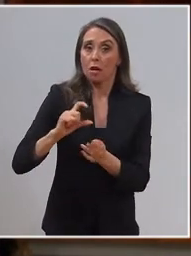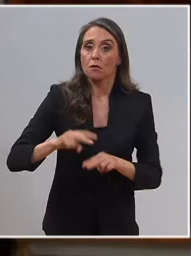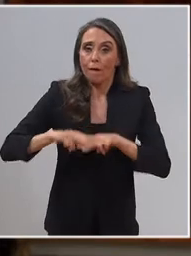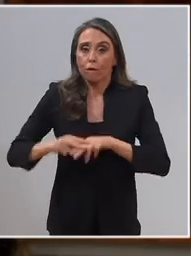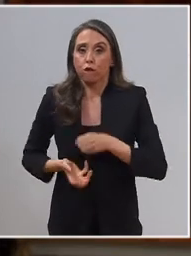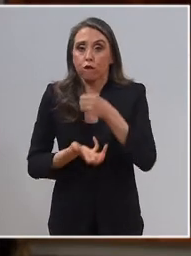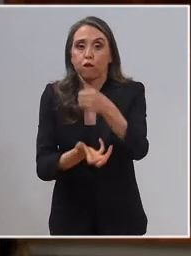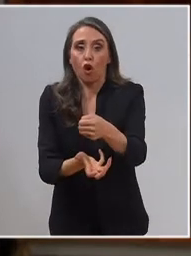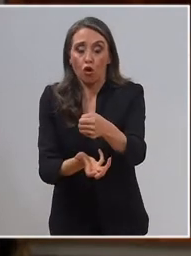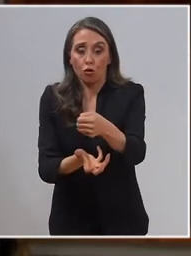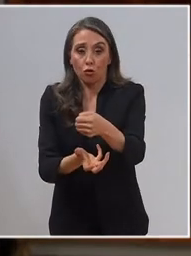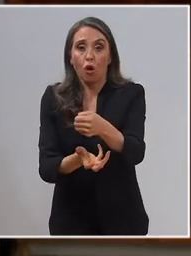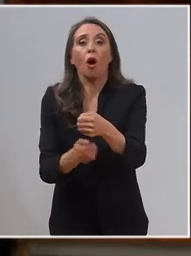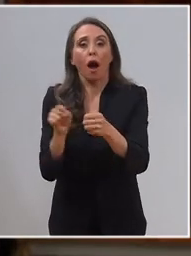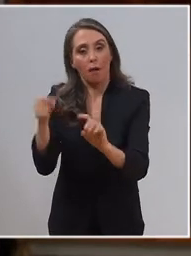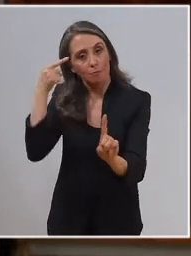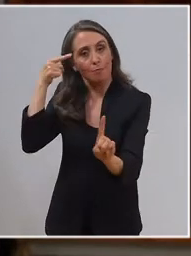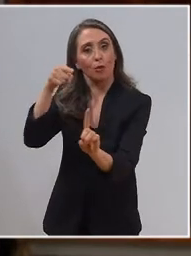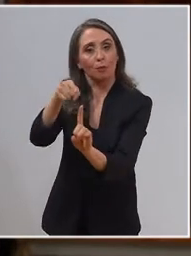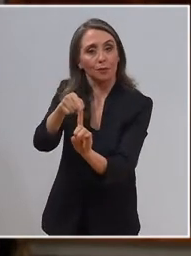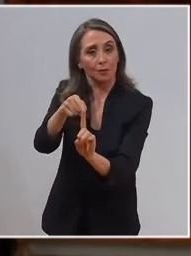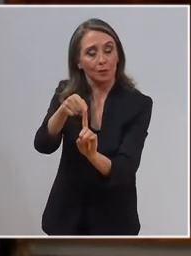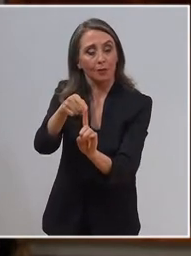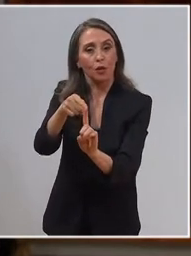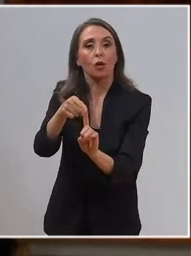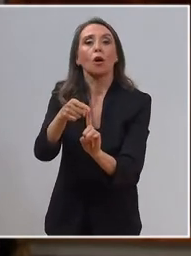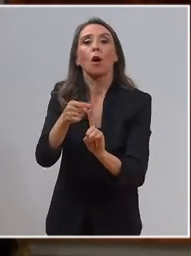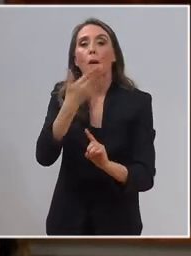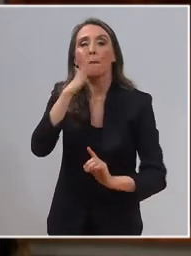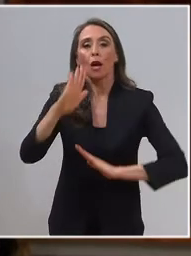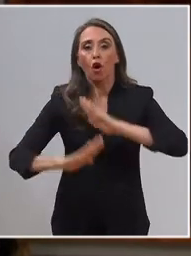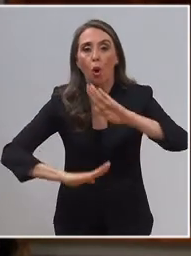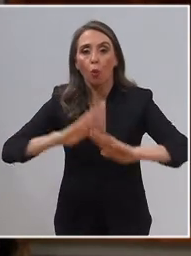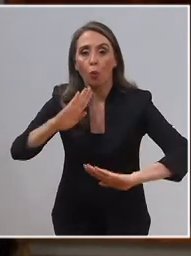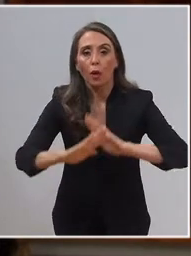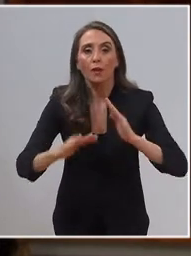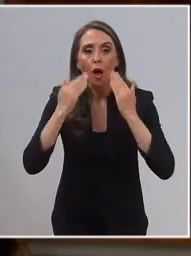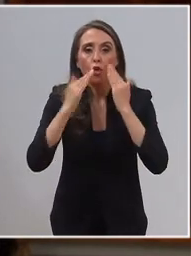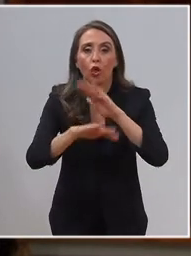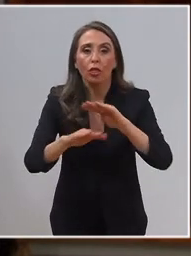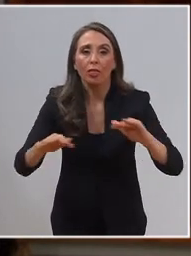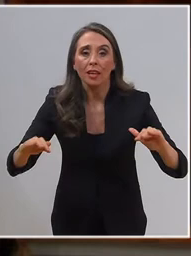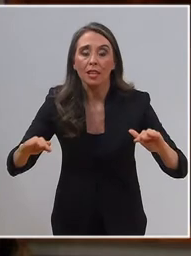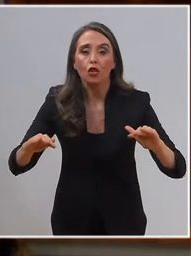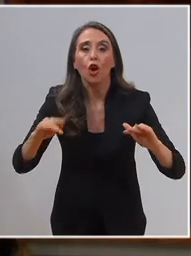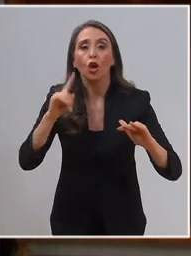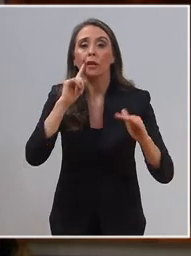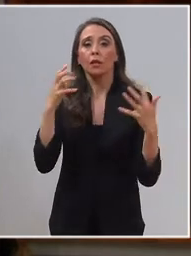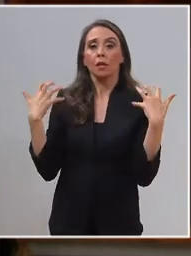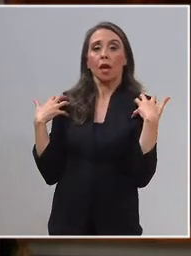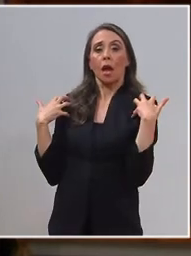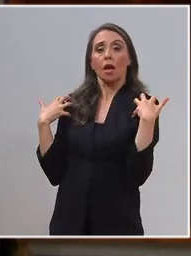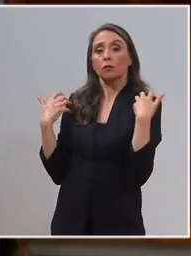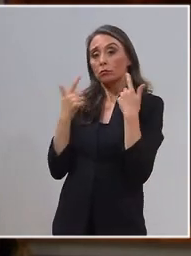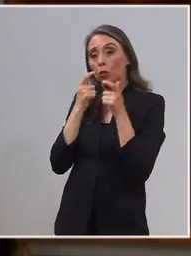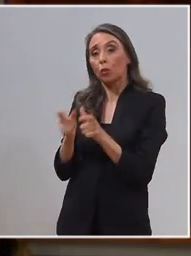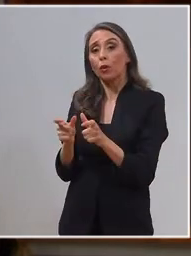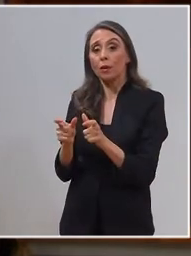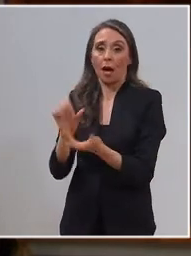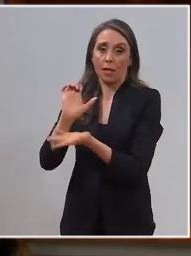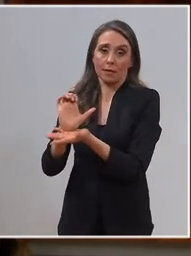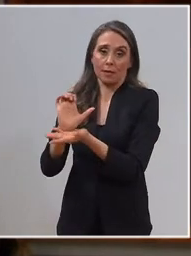fondos asignados a esta noble causa para mejorar el cuidado y la protección de los niños que están bajo la responsabilidad del Estado,